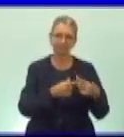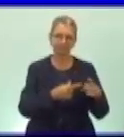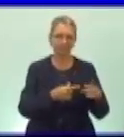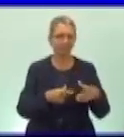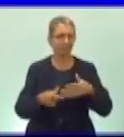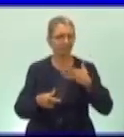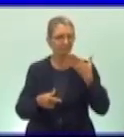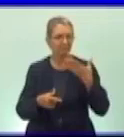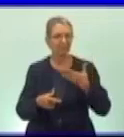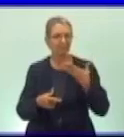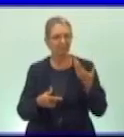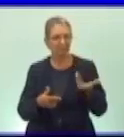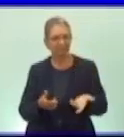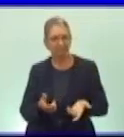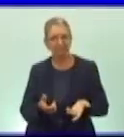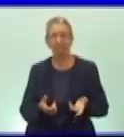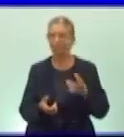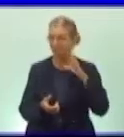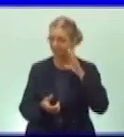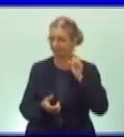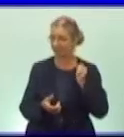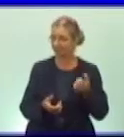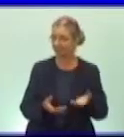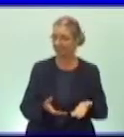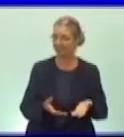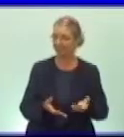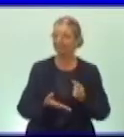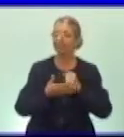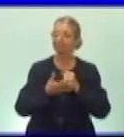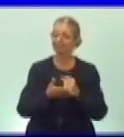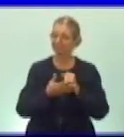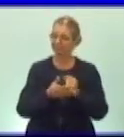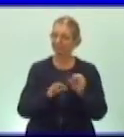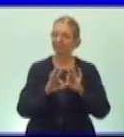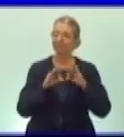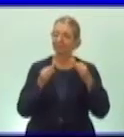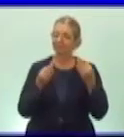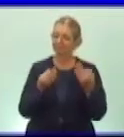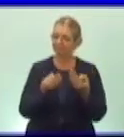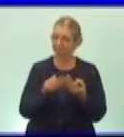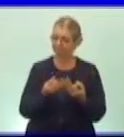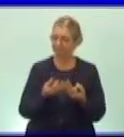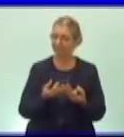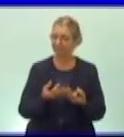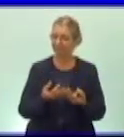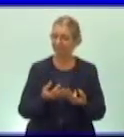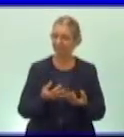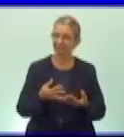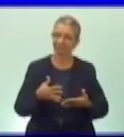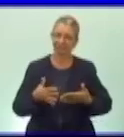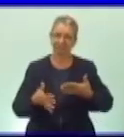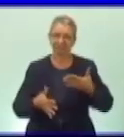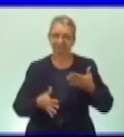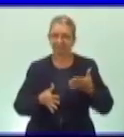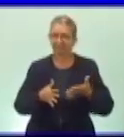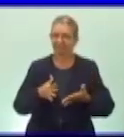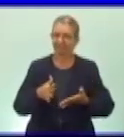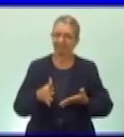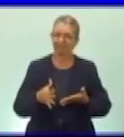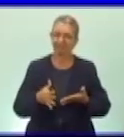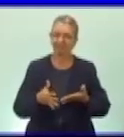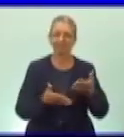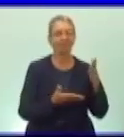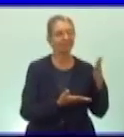Van a tratar de, con la ayuda de la familia, dramatizar en tu hogar diversas normas de